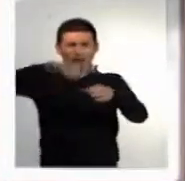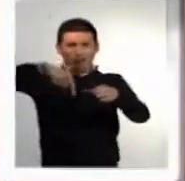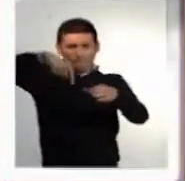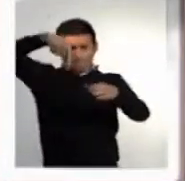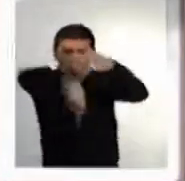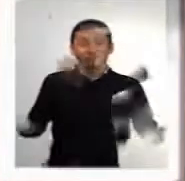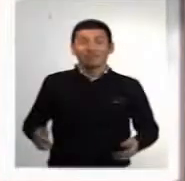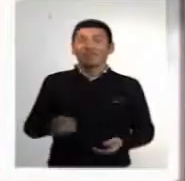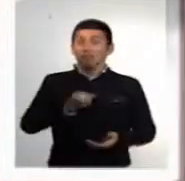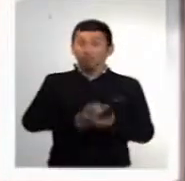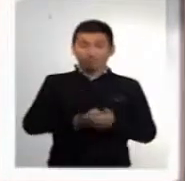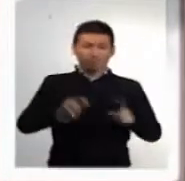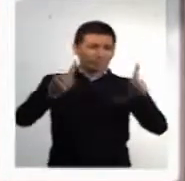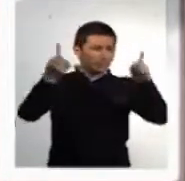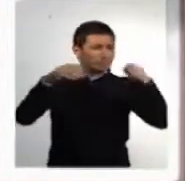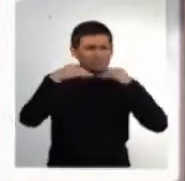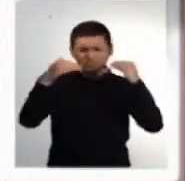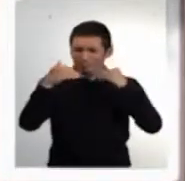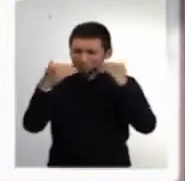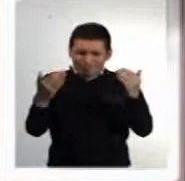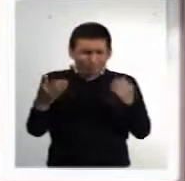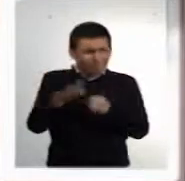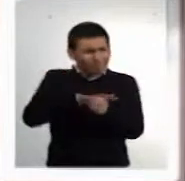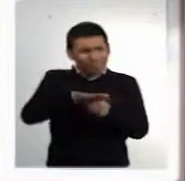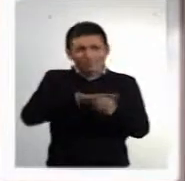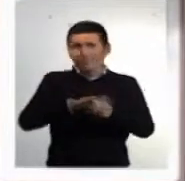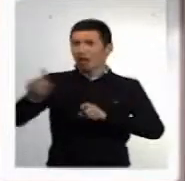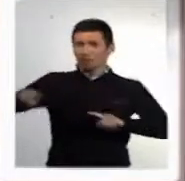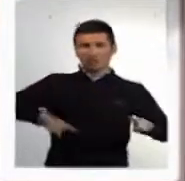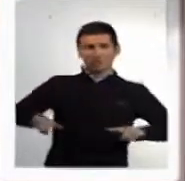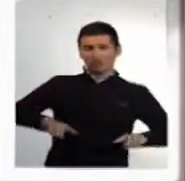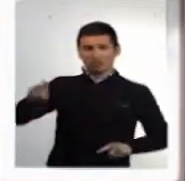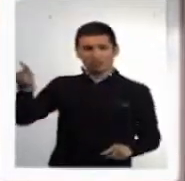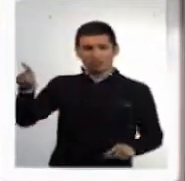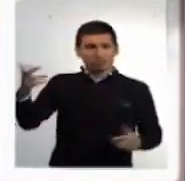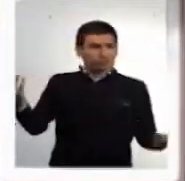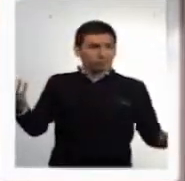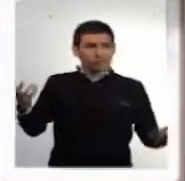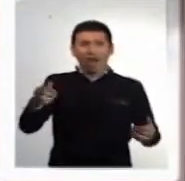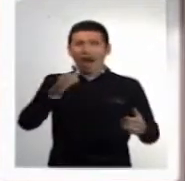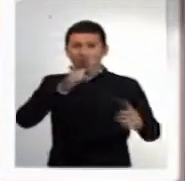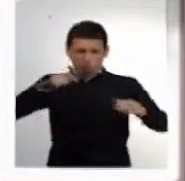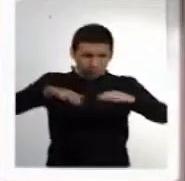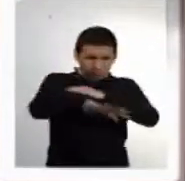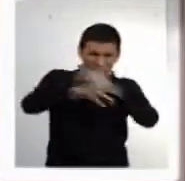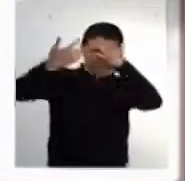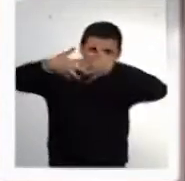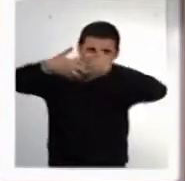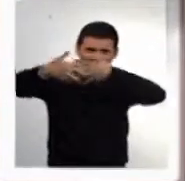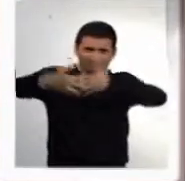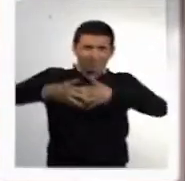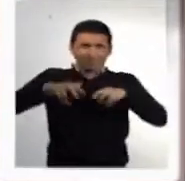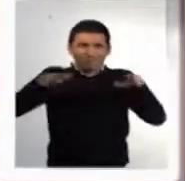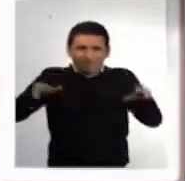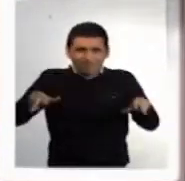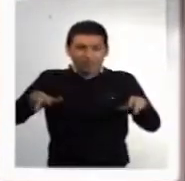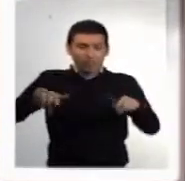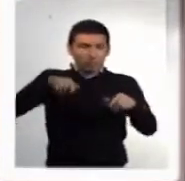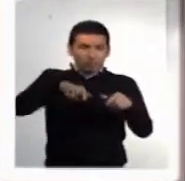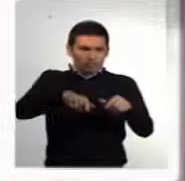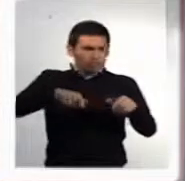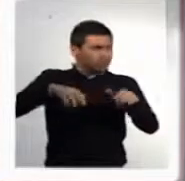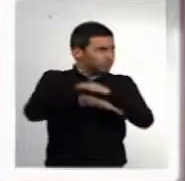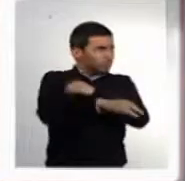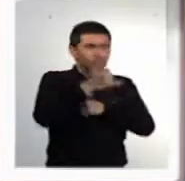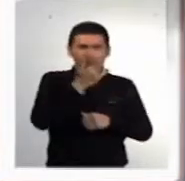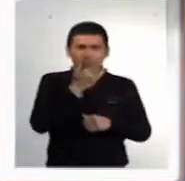alcantarillas. Precisamente ese tema, yo no sé qué pasa con la administración, con el acueducto y alcantarillado,